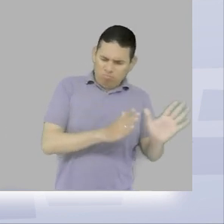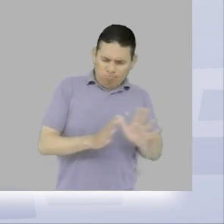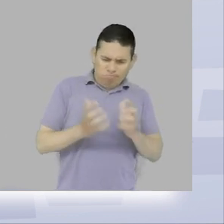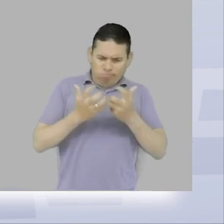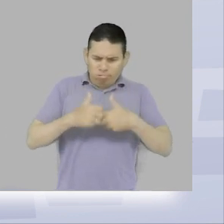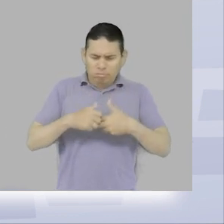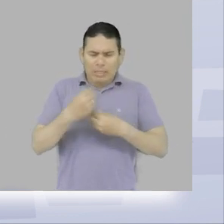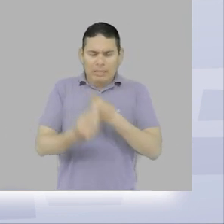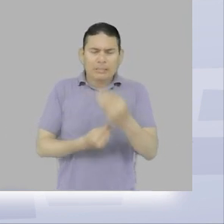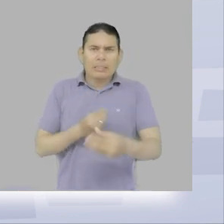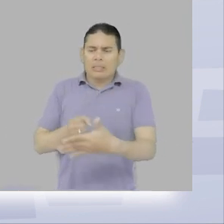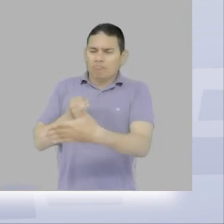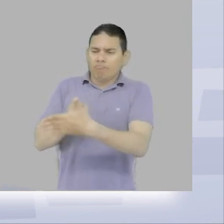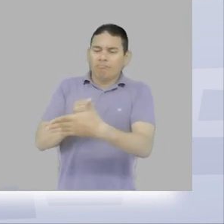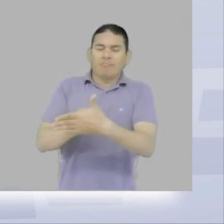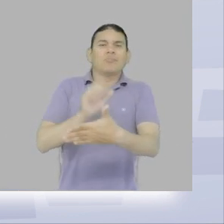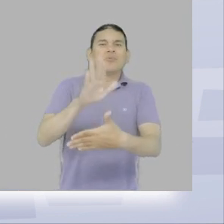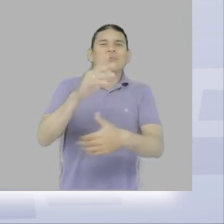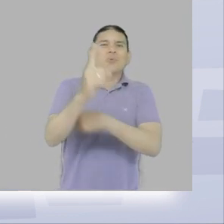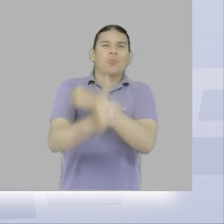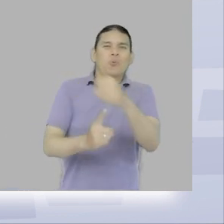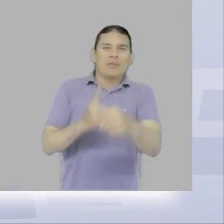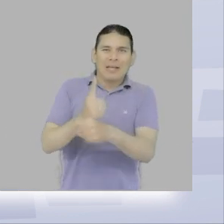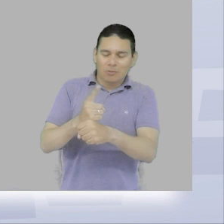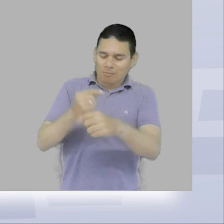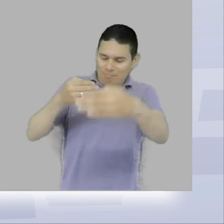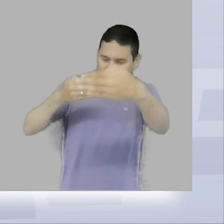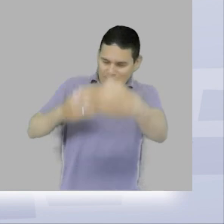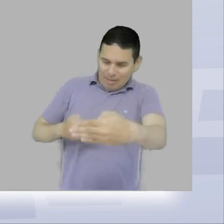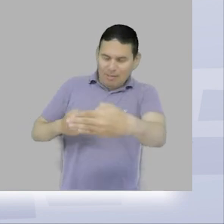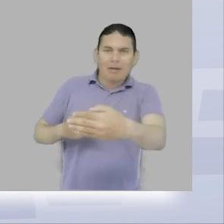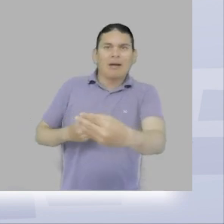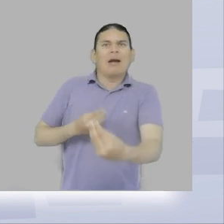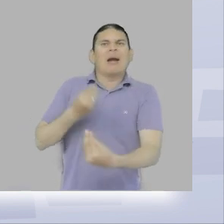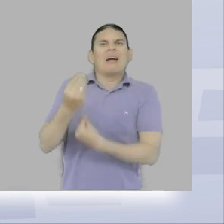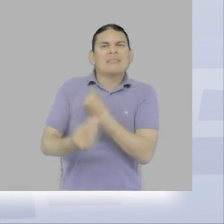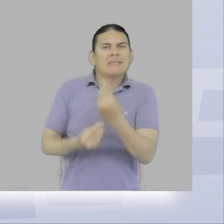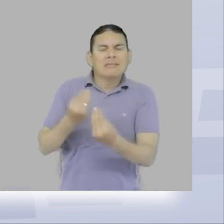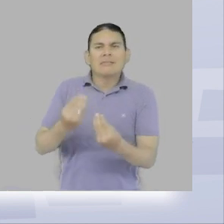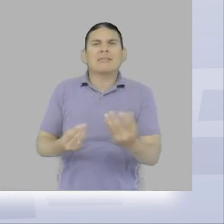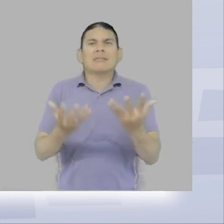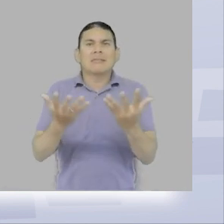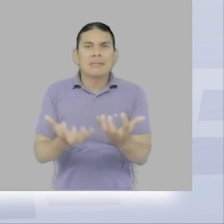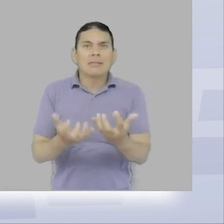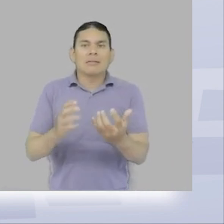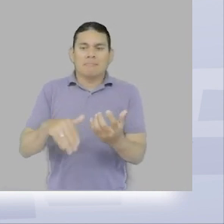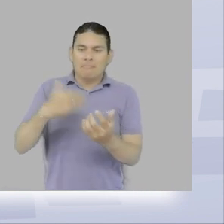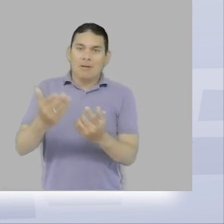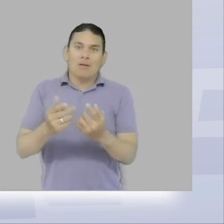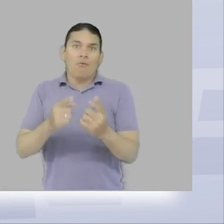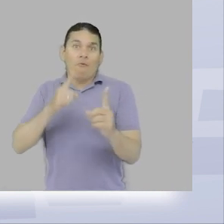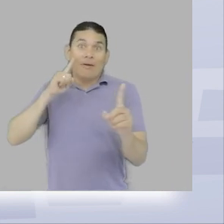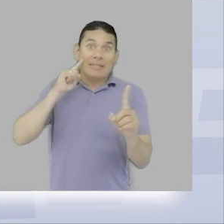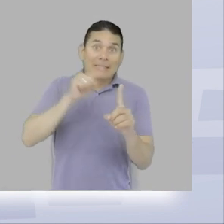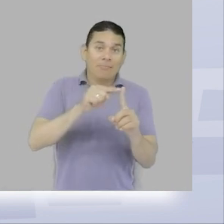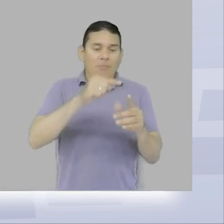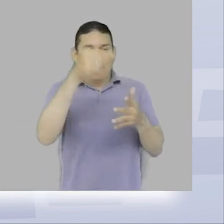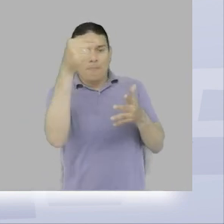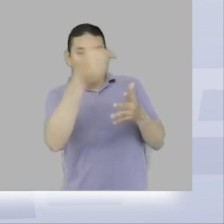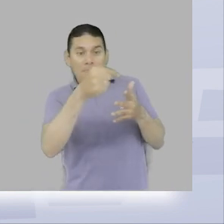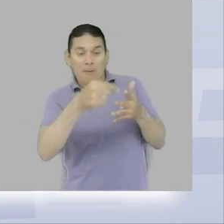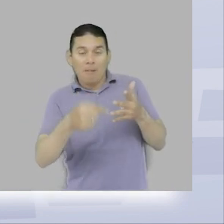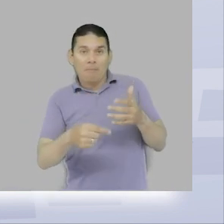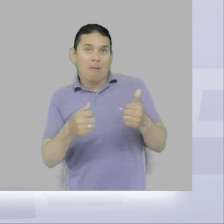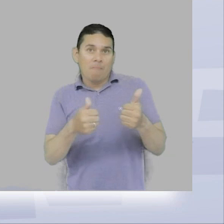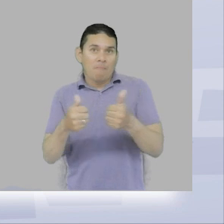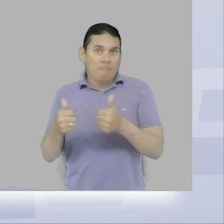herramienta de gestión con vigencia a un año, que lo que hace es responder a los objetivos que tiene el comité